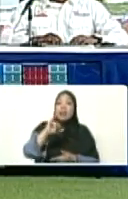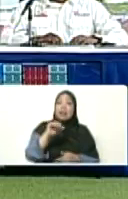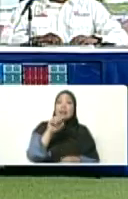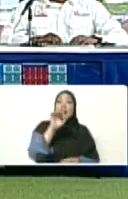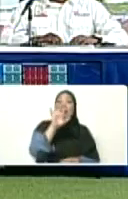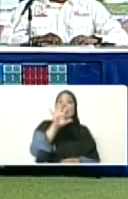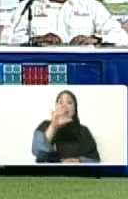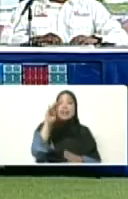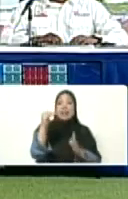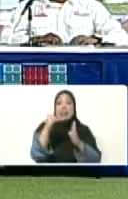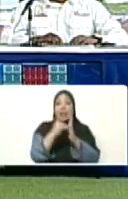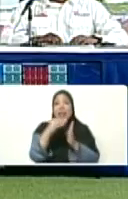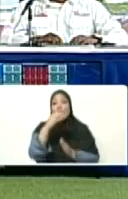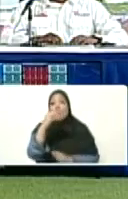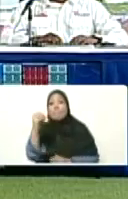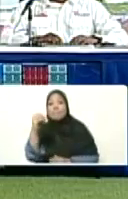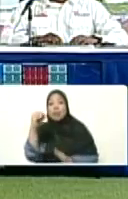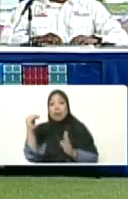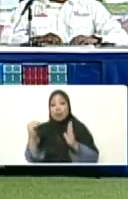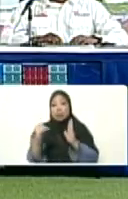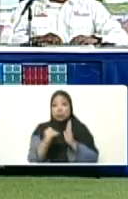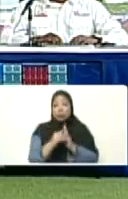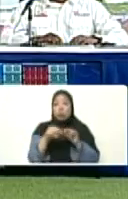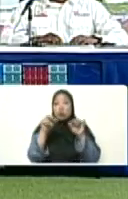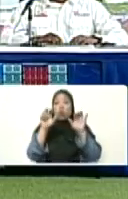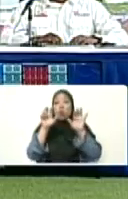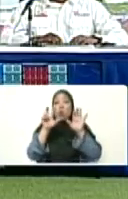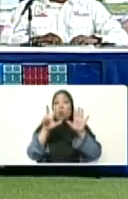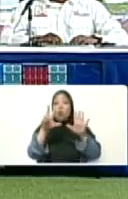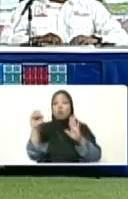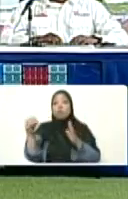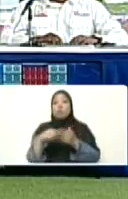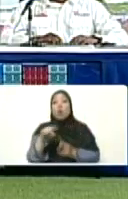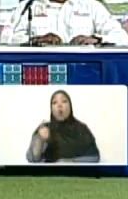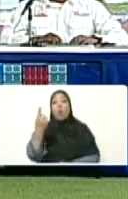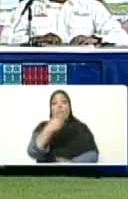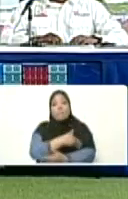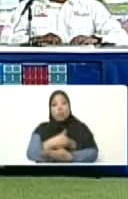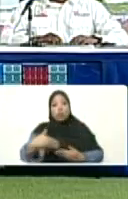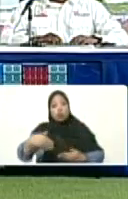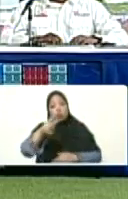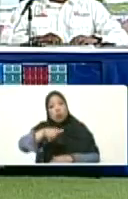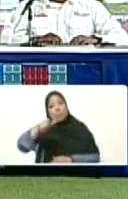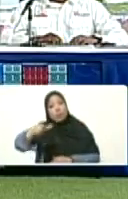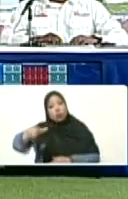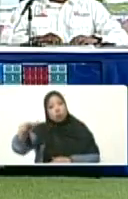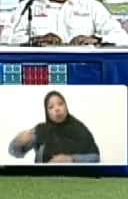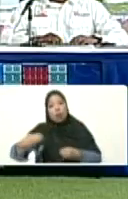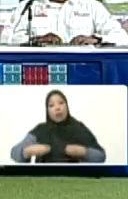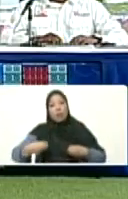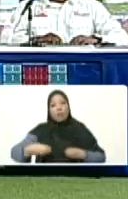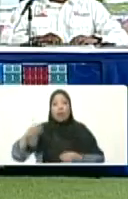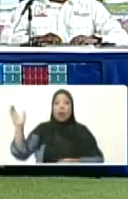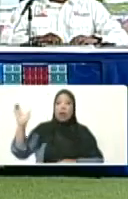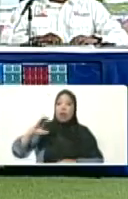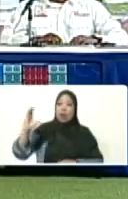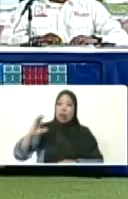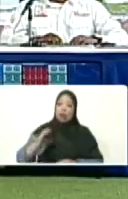.000, 800.000, un millón de habitantes, que se vinieron